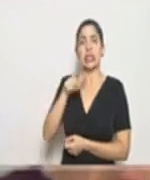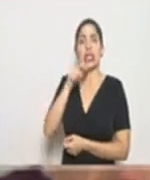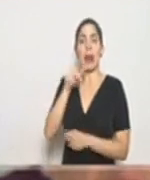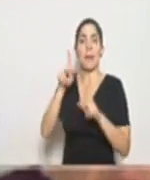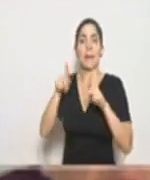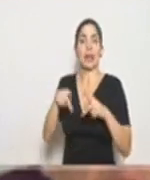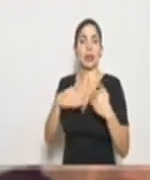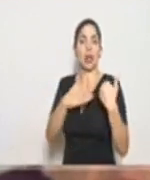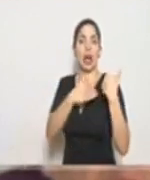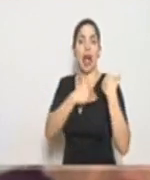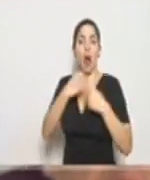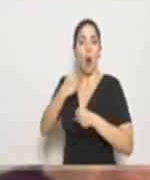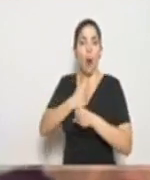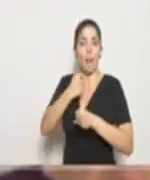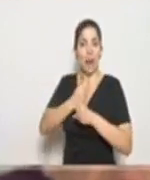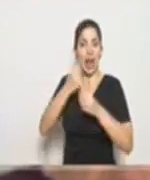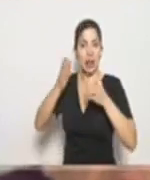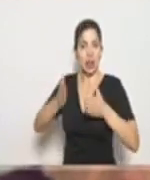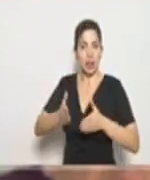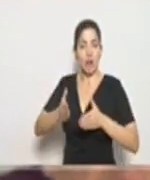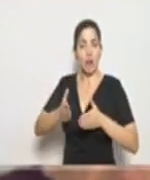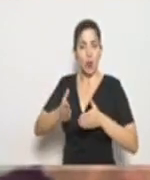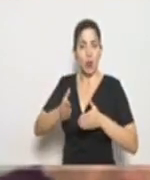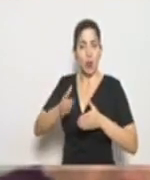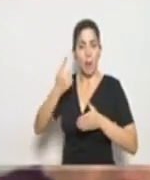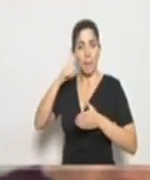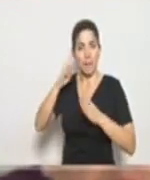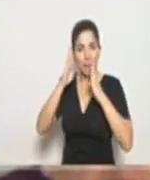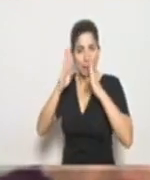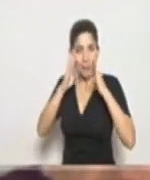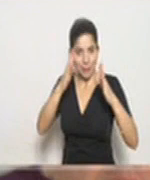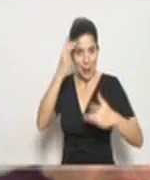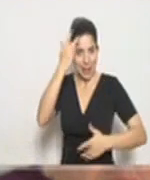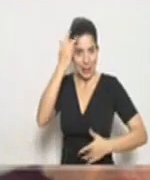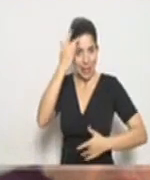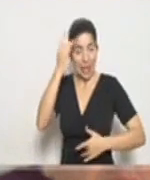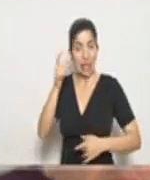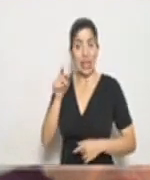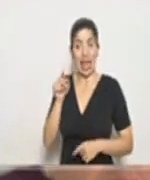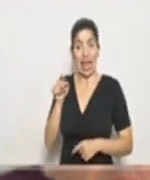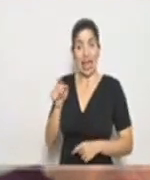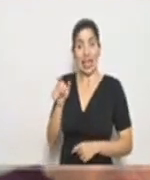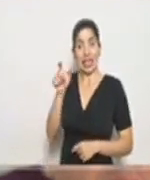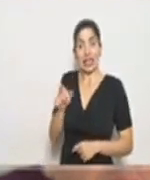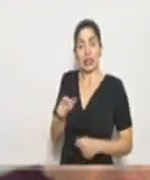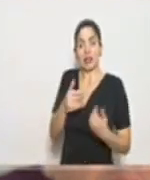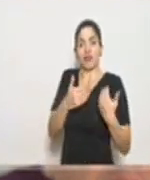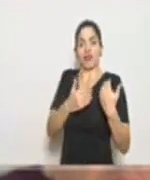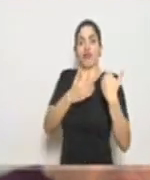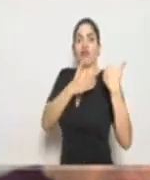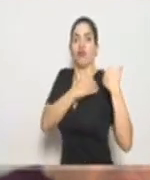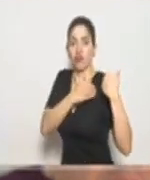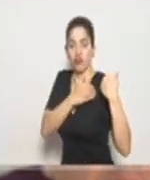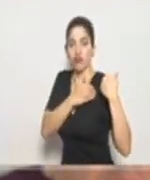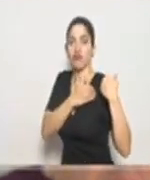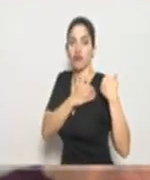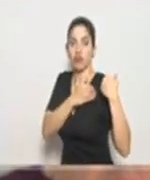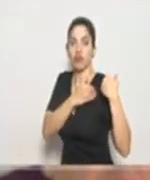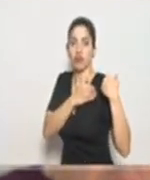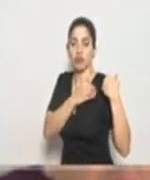encargada de toda la parte operativa de la atención de estos pacientes, es la persona encargada de esta